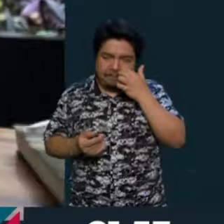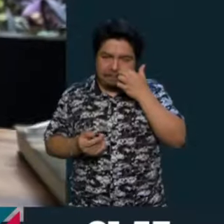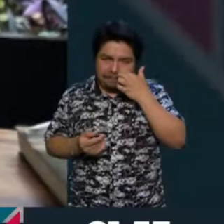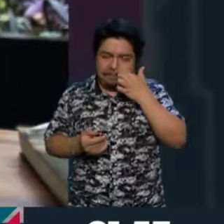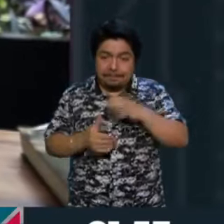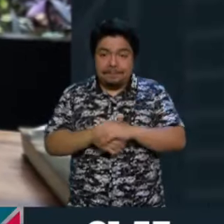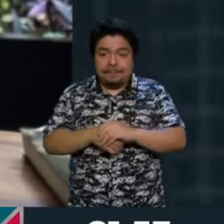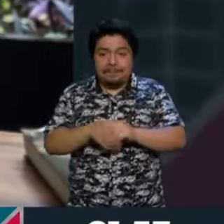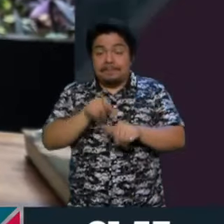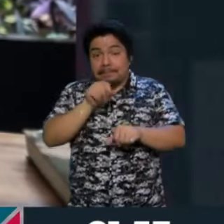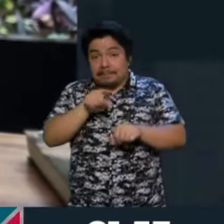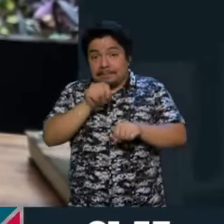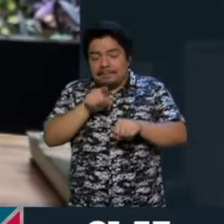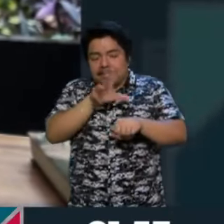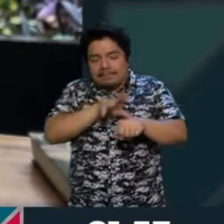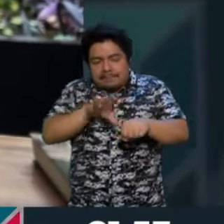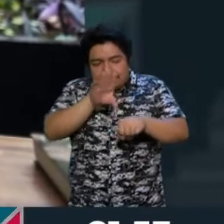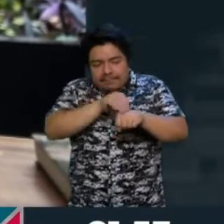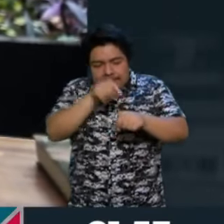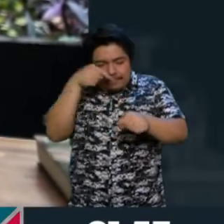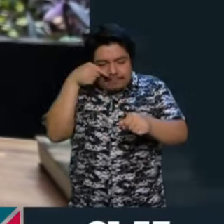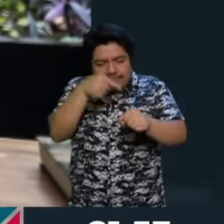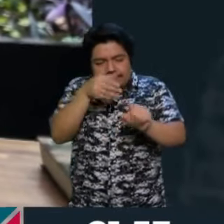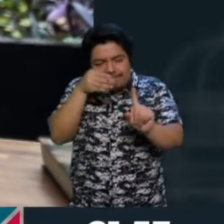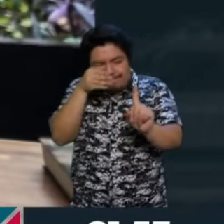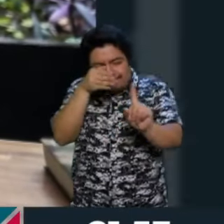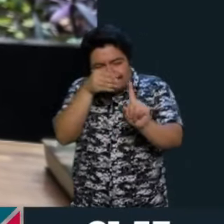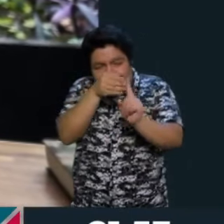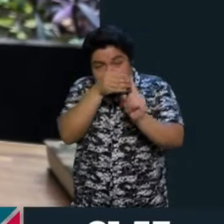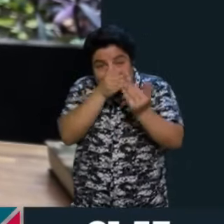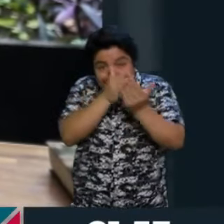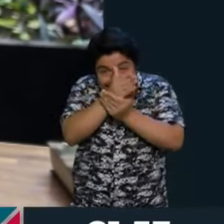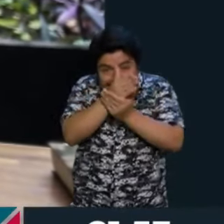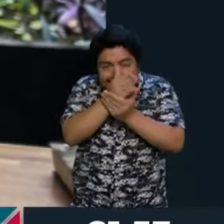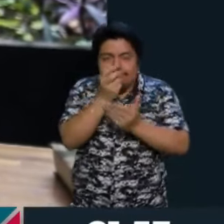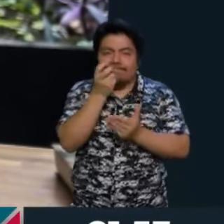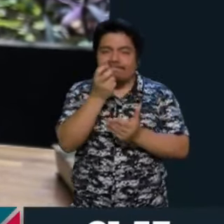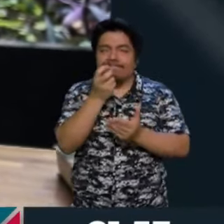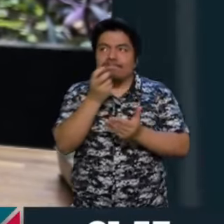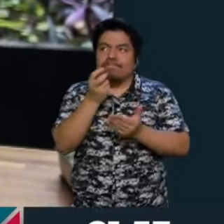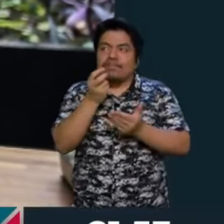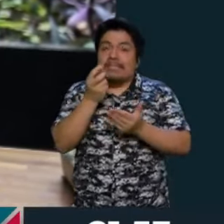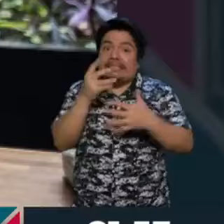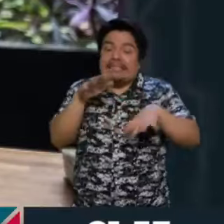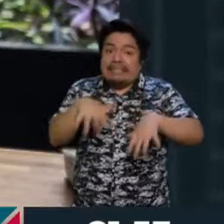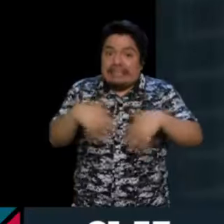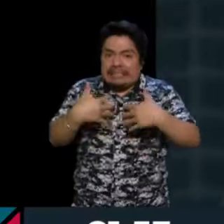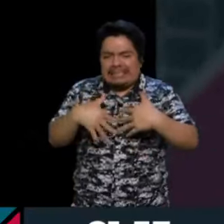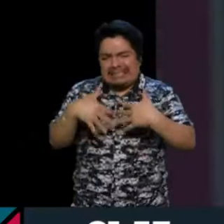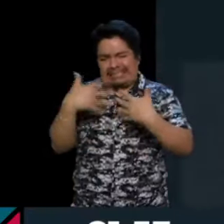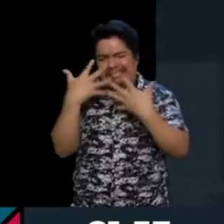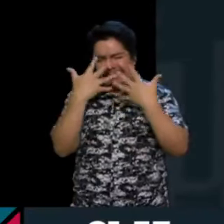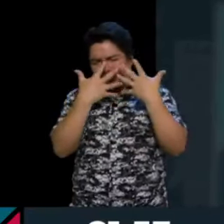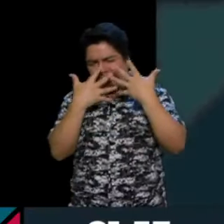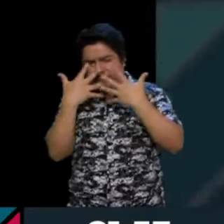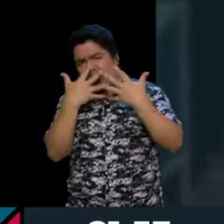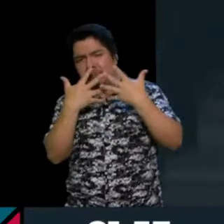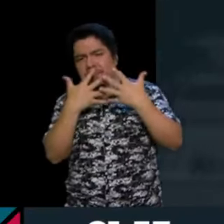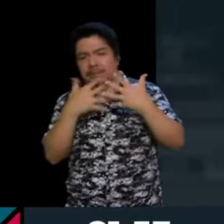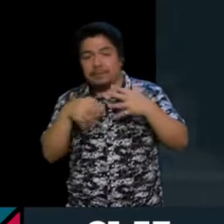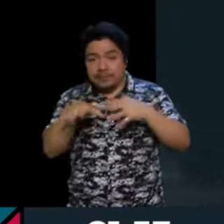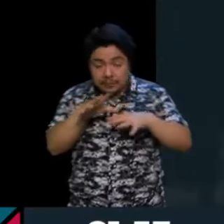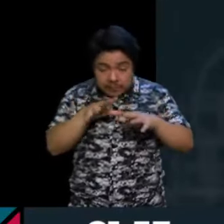nos permite adentrarnos en lo que podemos considerar estos terribles laberintos de las